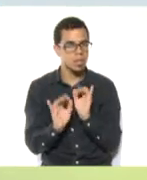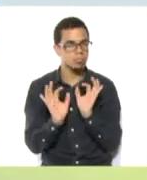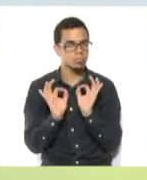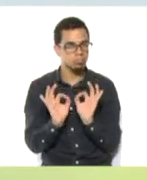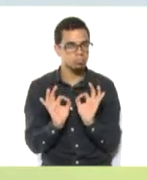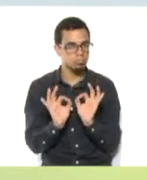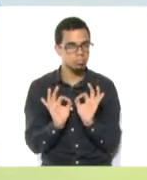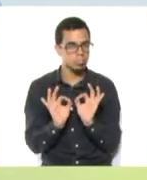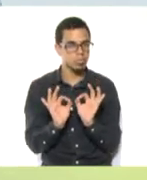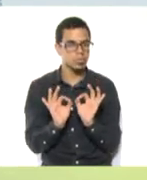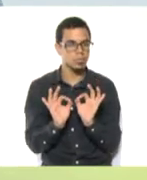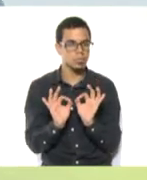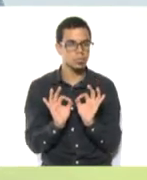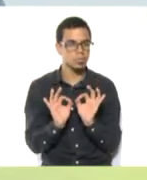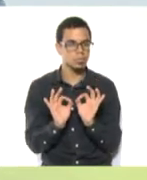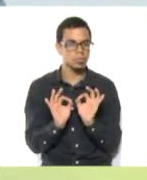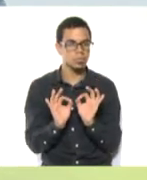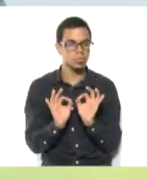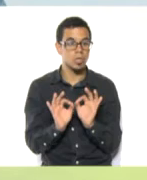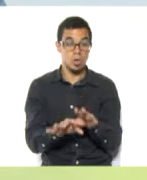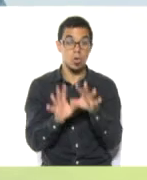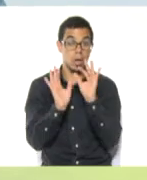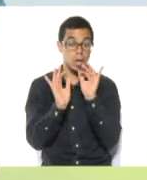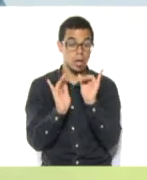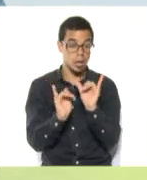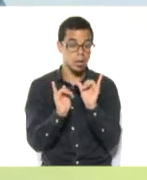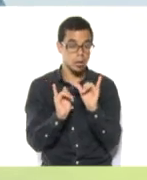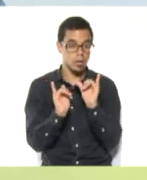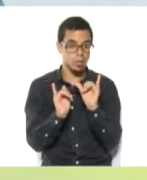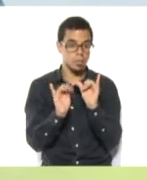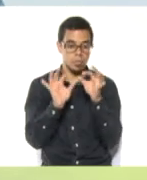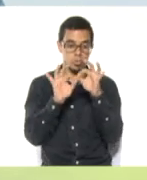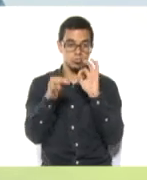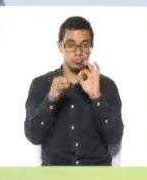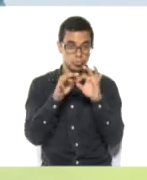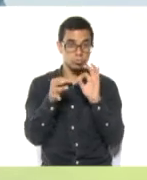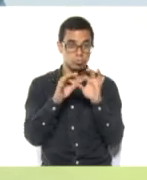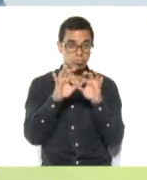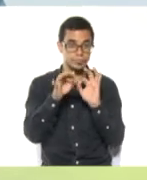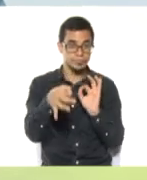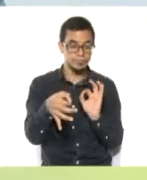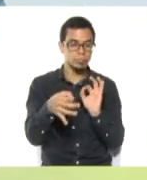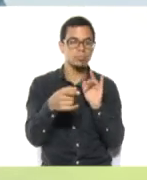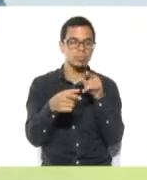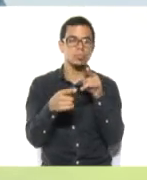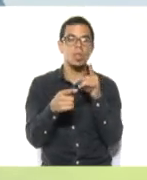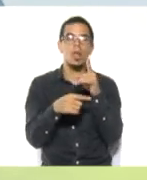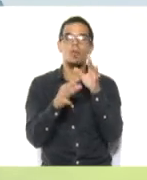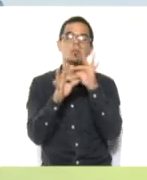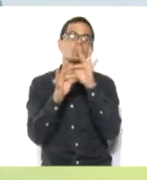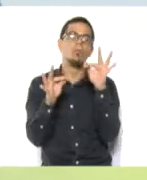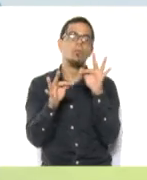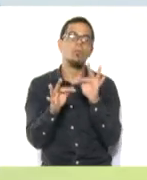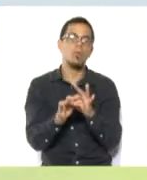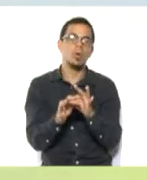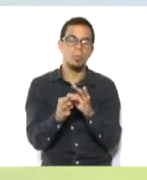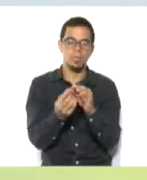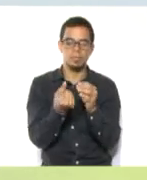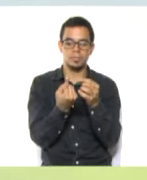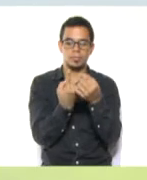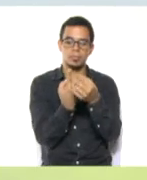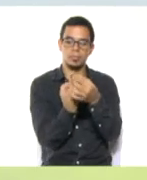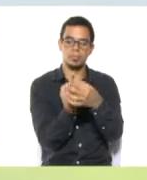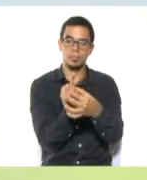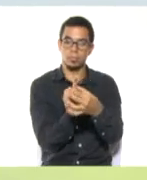tarjeta navideña. Con el mismo rasgado del papel, podemos también darle la forma a lo que es la chispa,